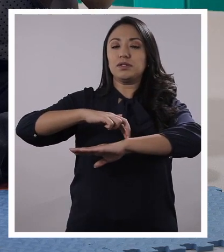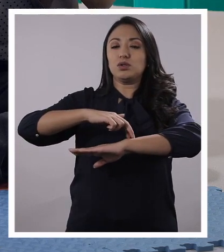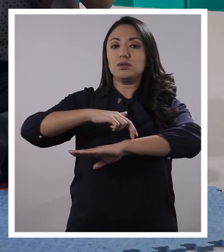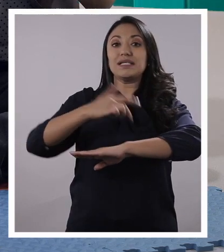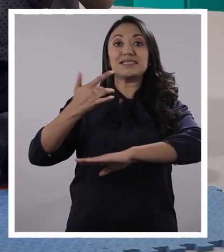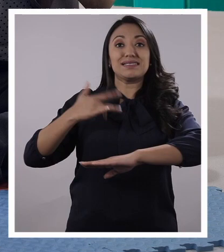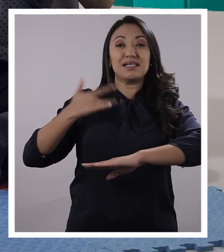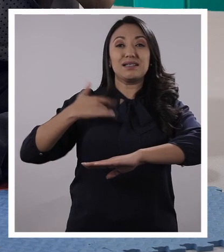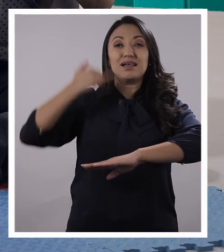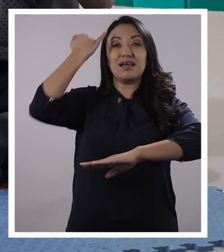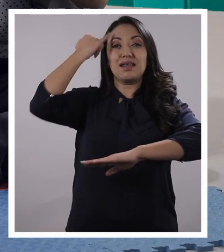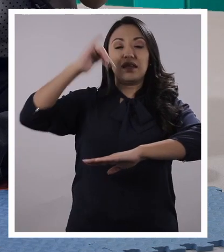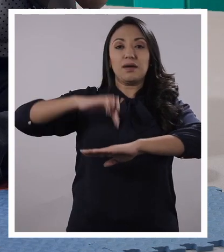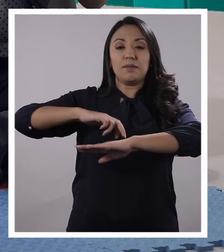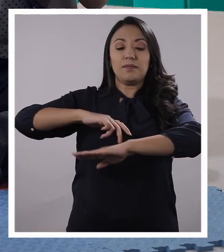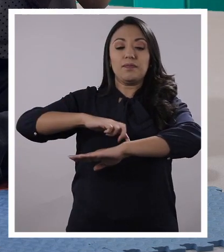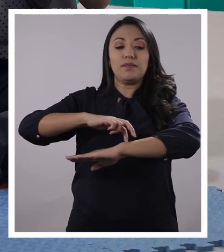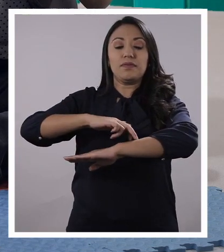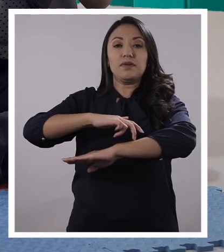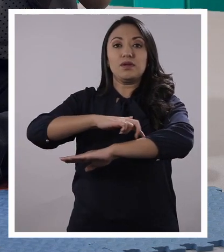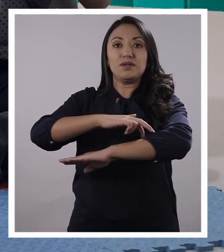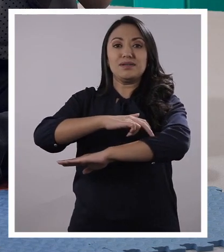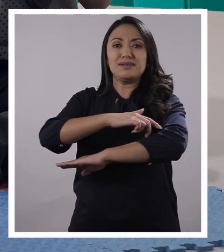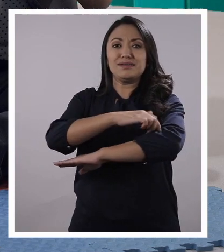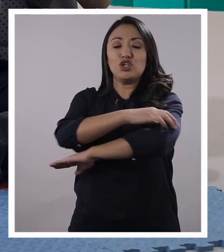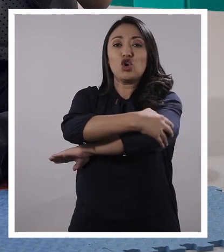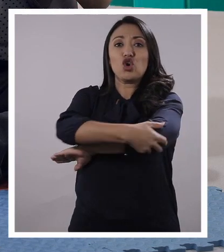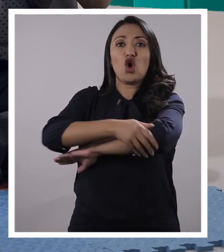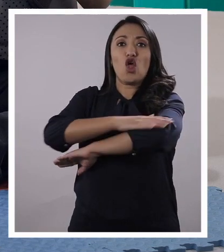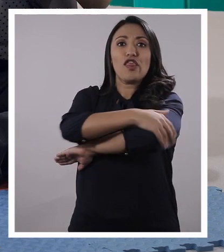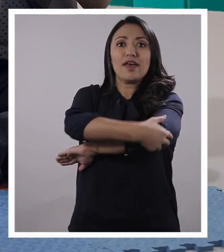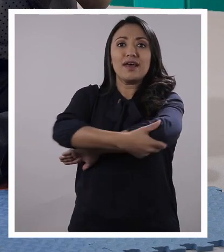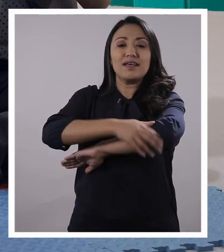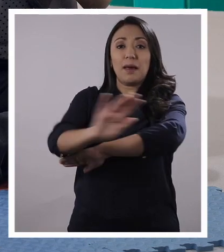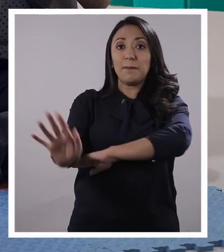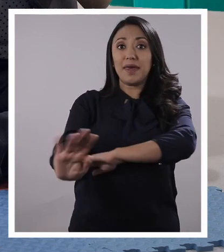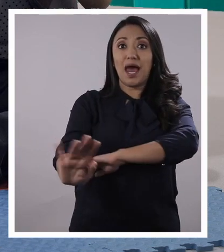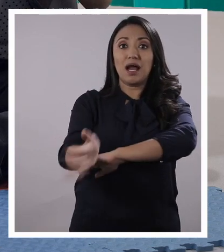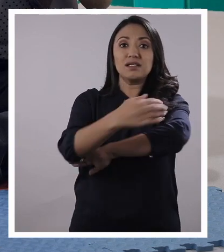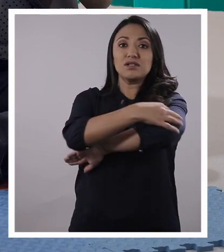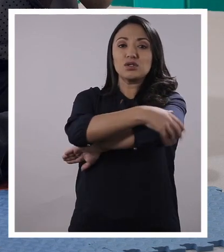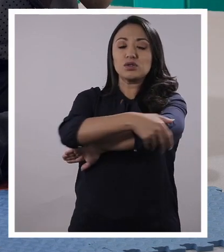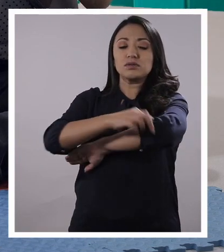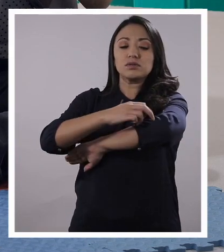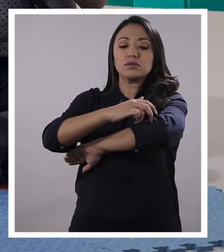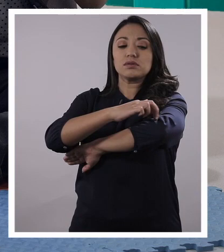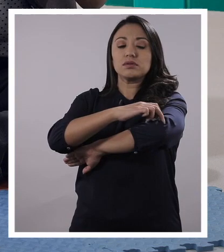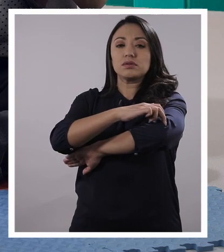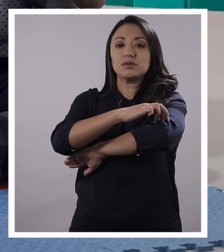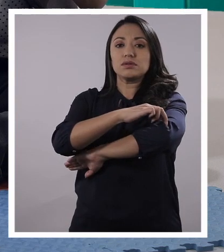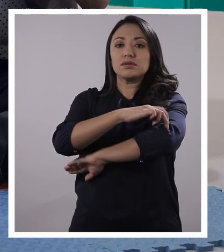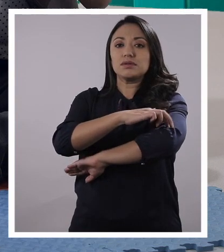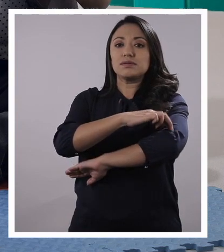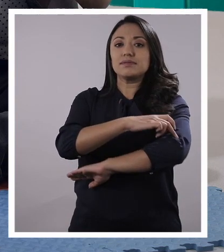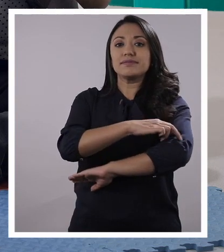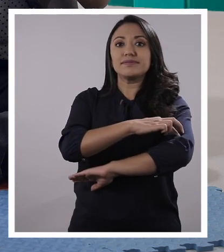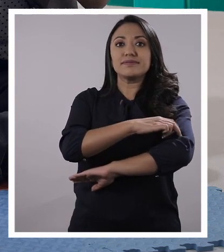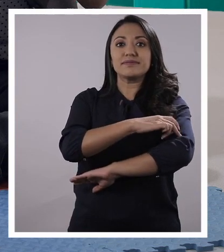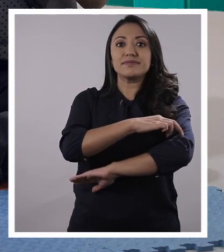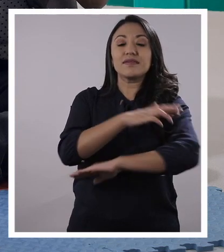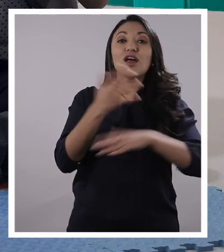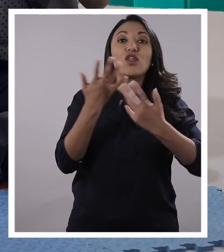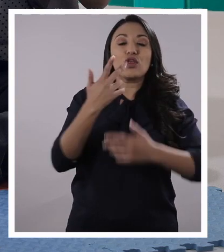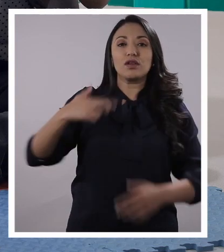sube, sube. Está en la rodilla. Cuidado, no se muevan, no se muevan. Sube, sube, sube y está